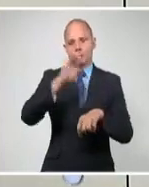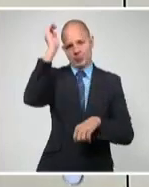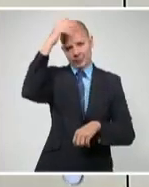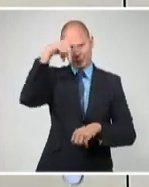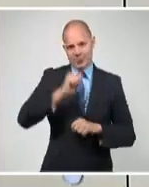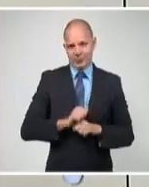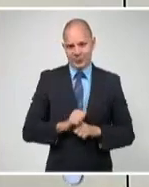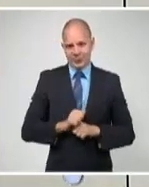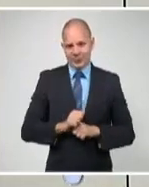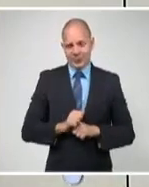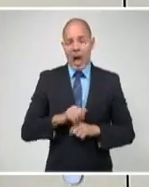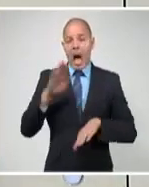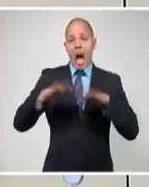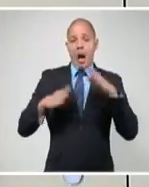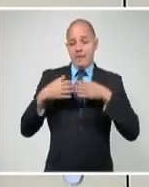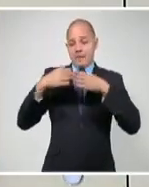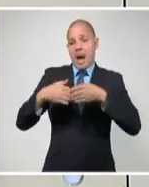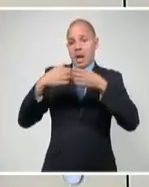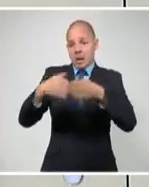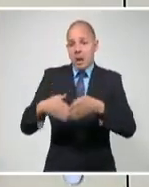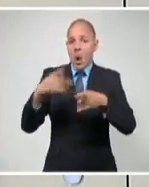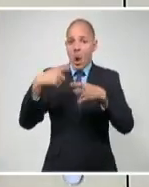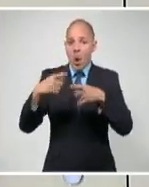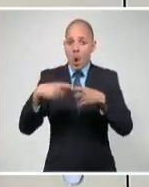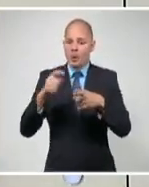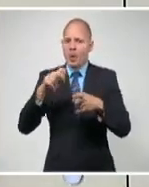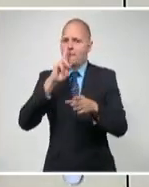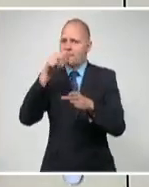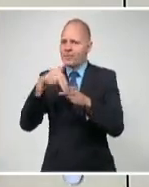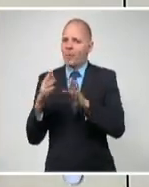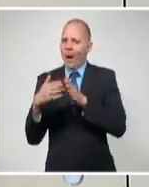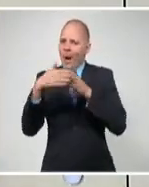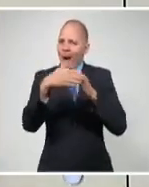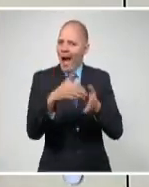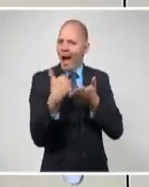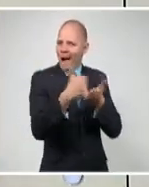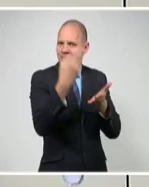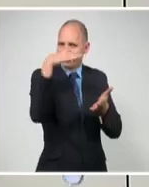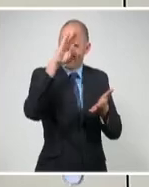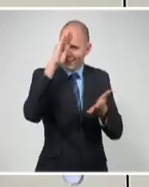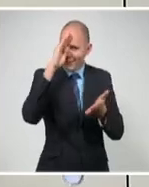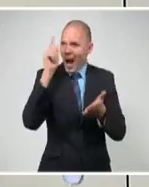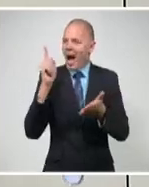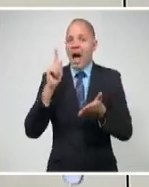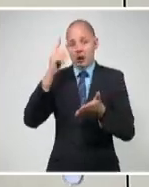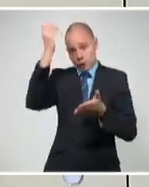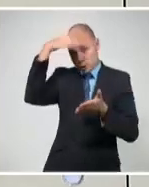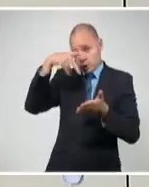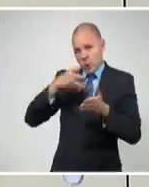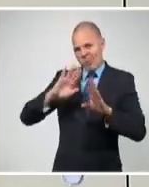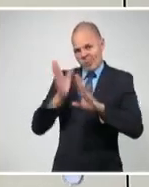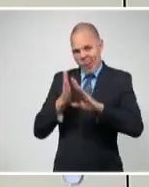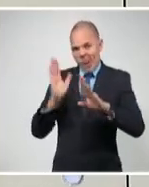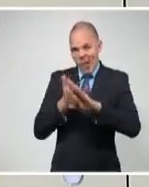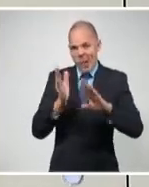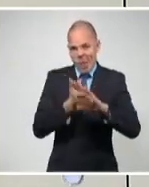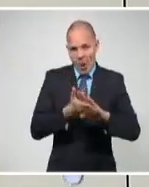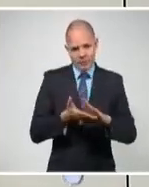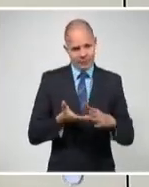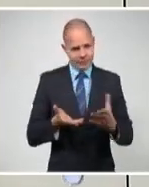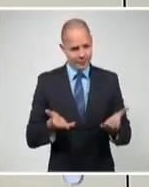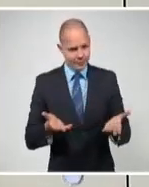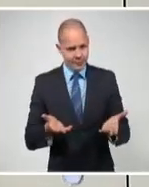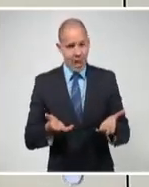o pequeñas que intentaran trasladar combustible a Cuba. Advertencias basadas en mentiras a sus ciudadanos para que